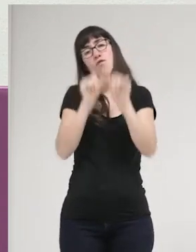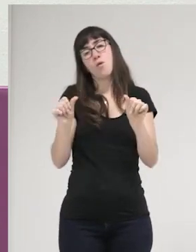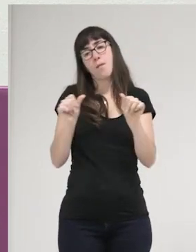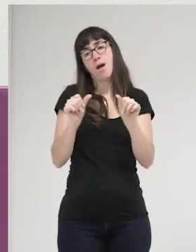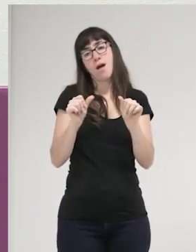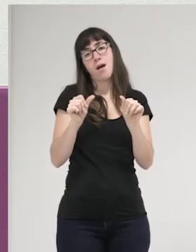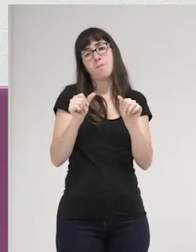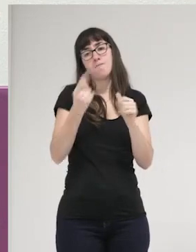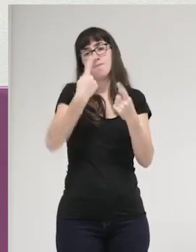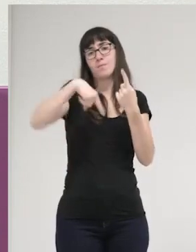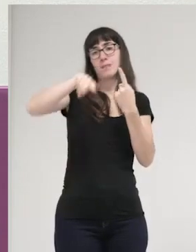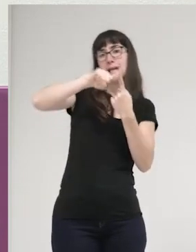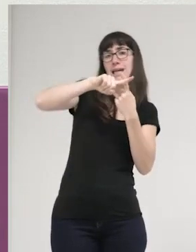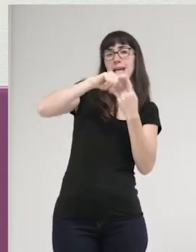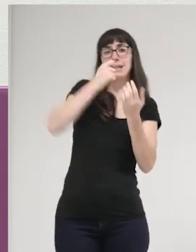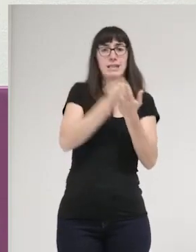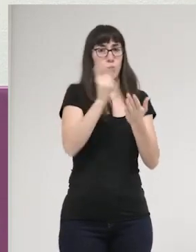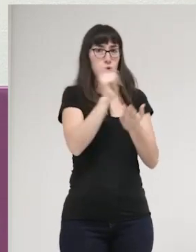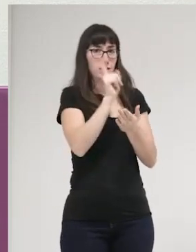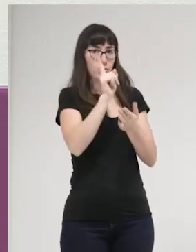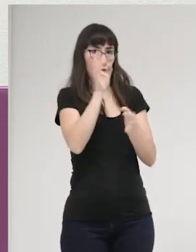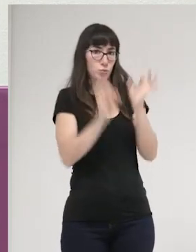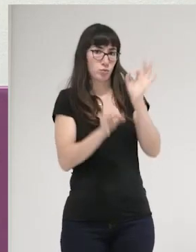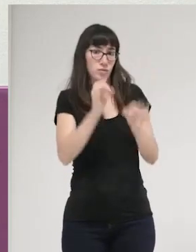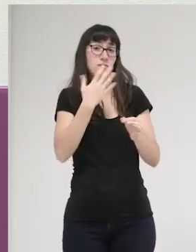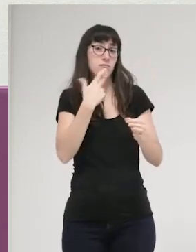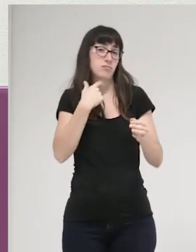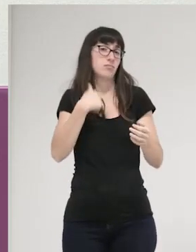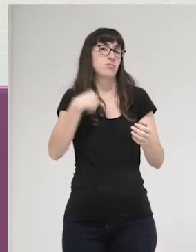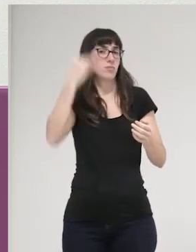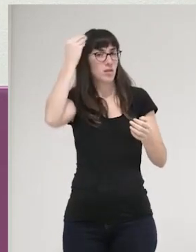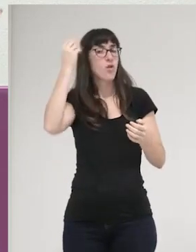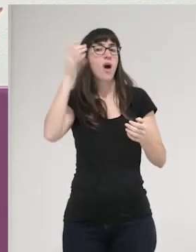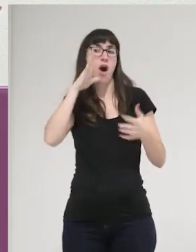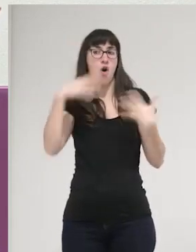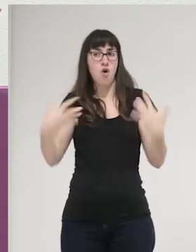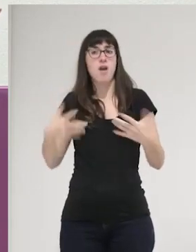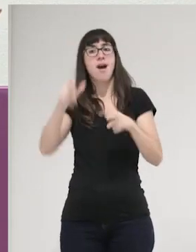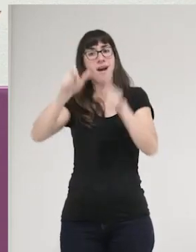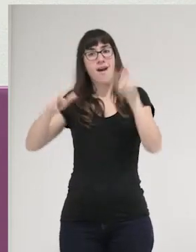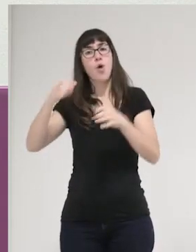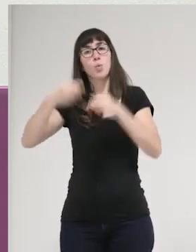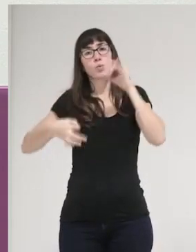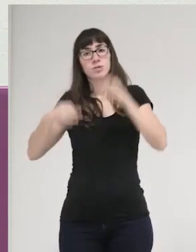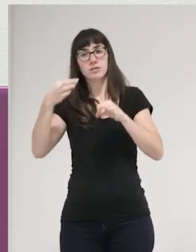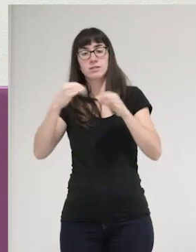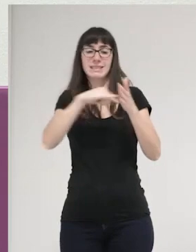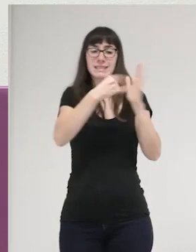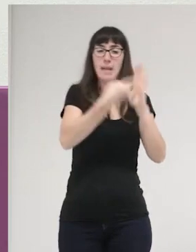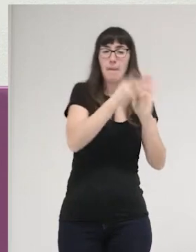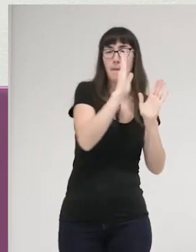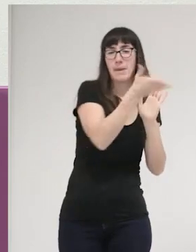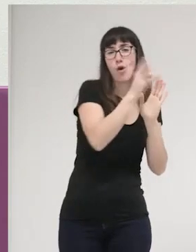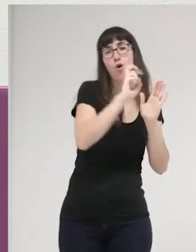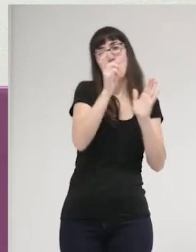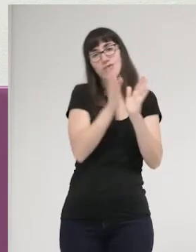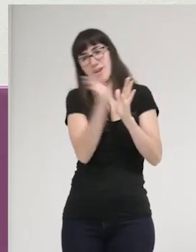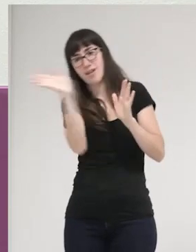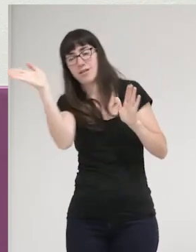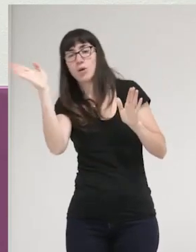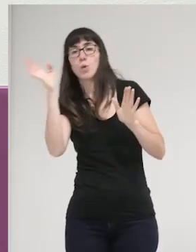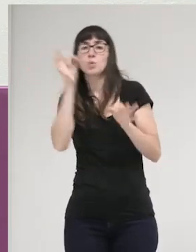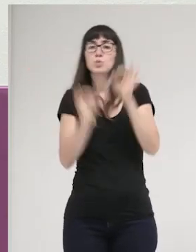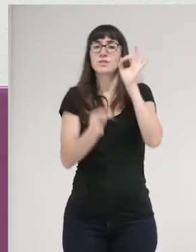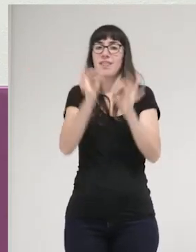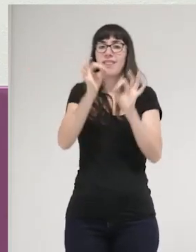Aquí yo creo que hay toda una vía de juristas pensando en modelos alternativos al sistema penal, desde la justicia restaurativa, la